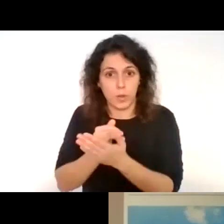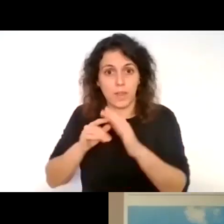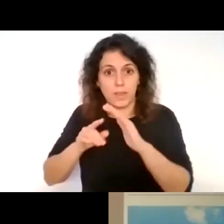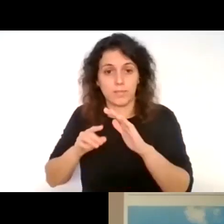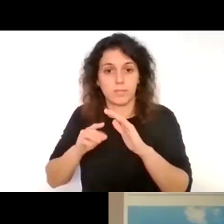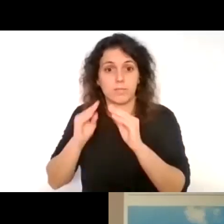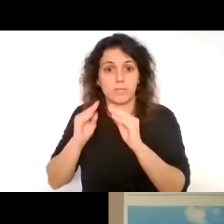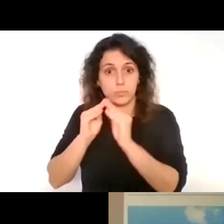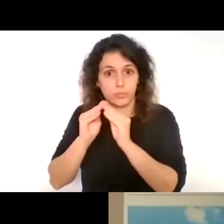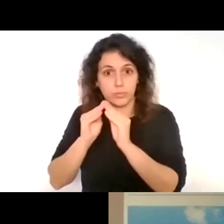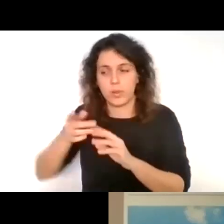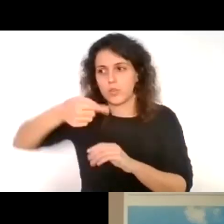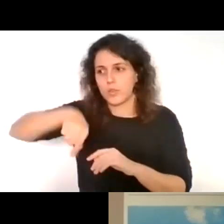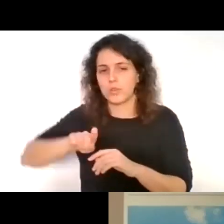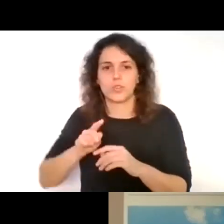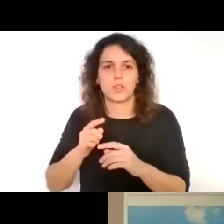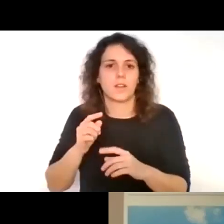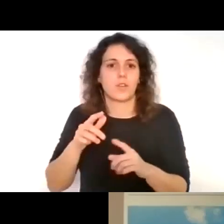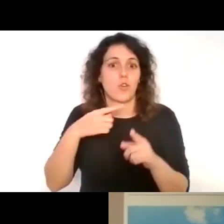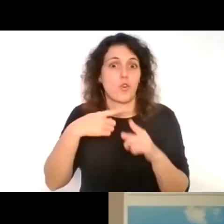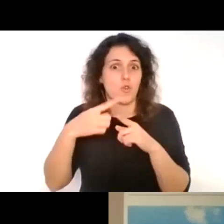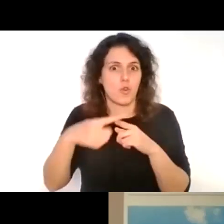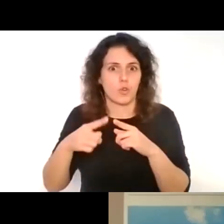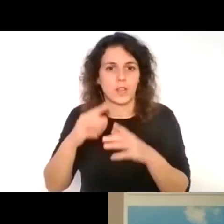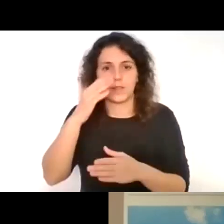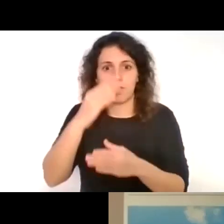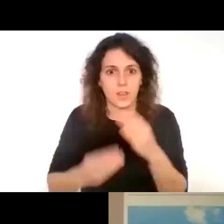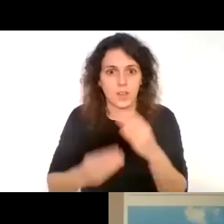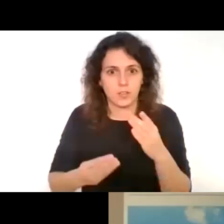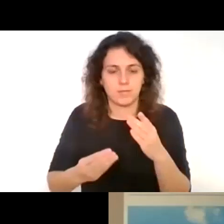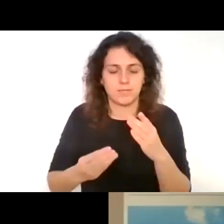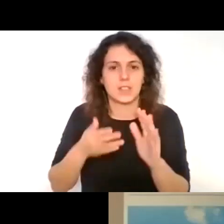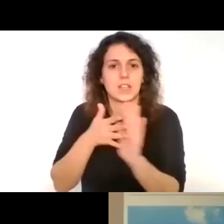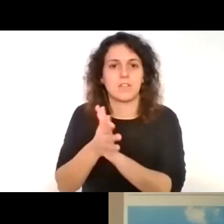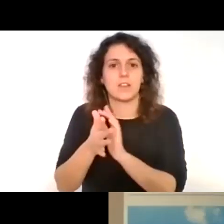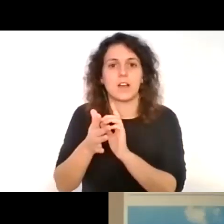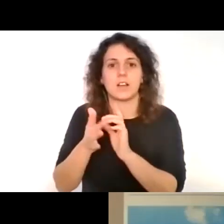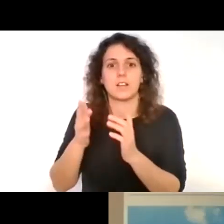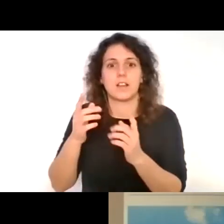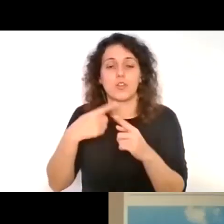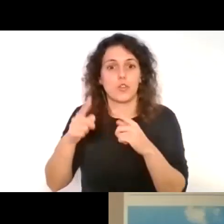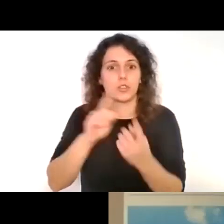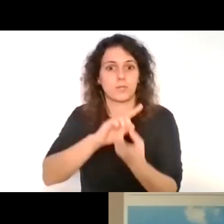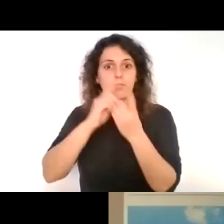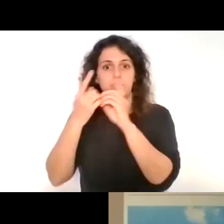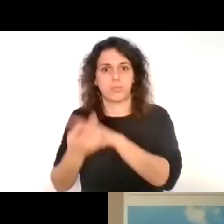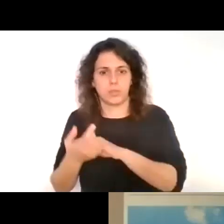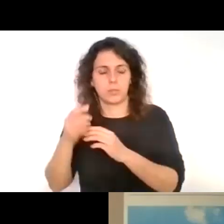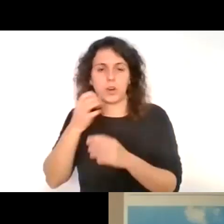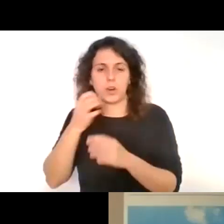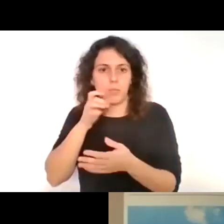topamos con imprevistos que nos hicieron cambiar completamente ciertas partes de itinerario,